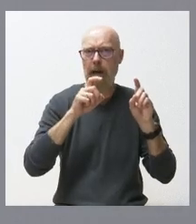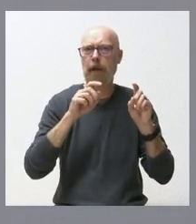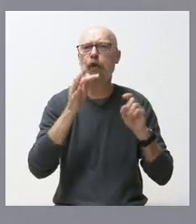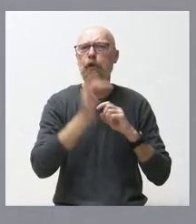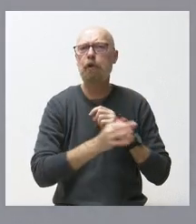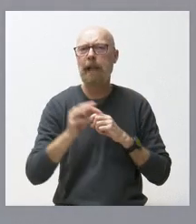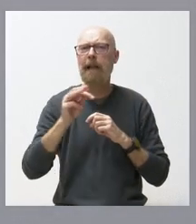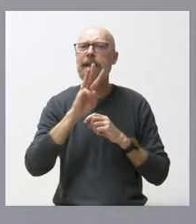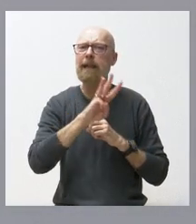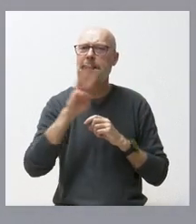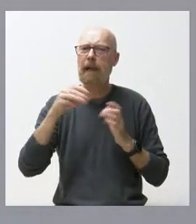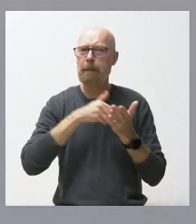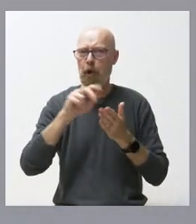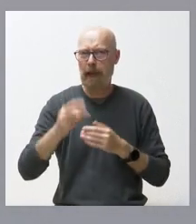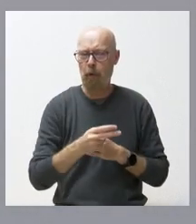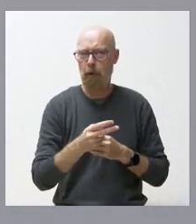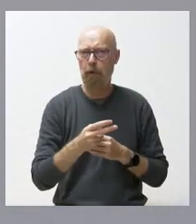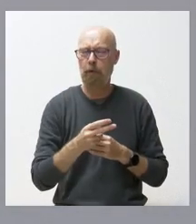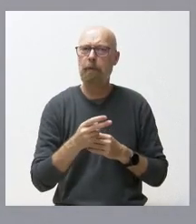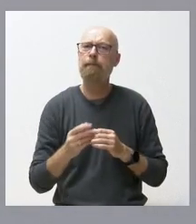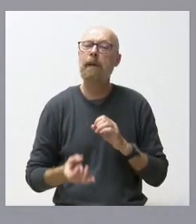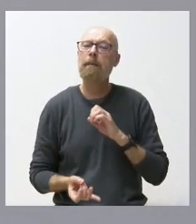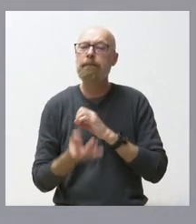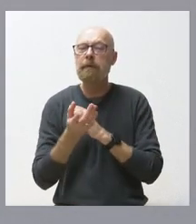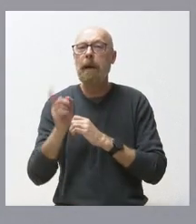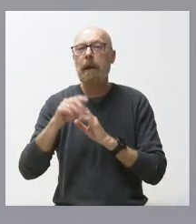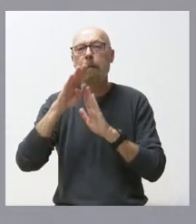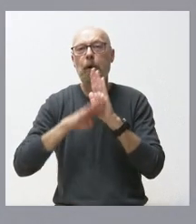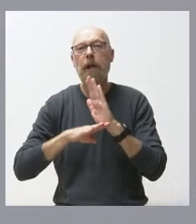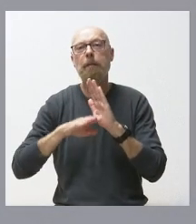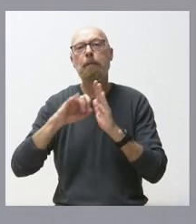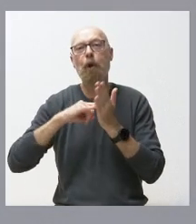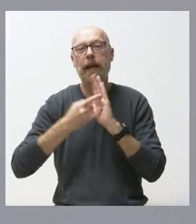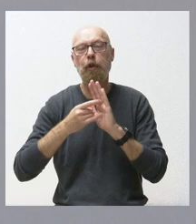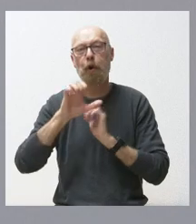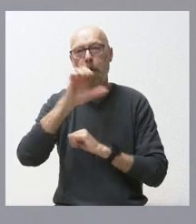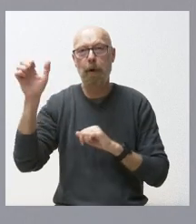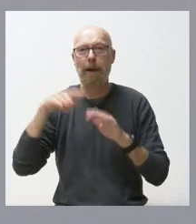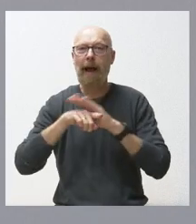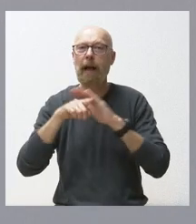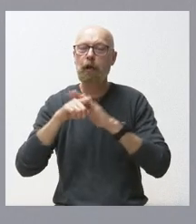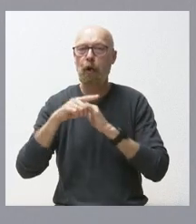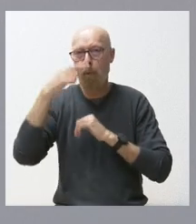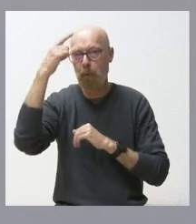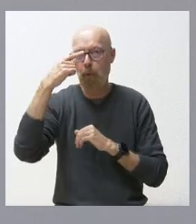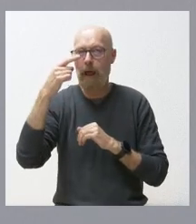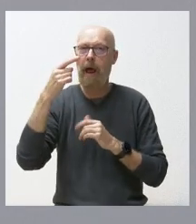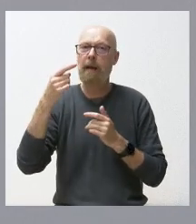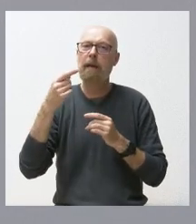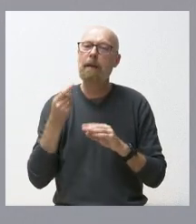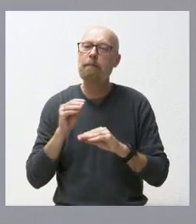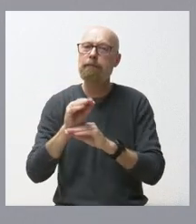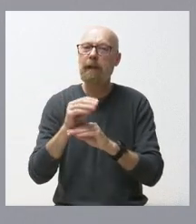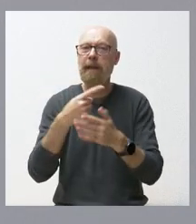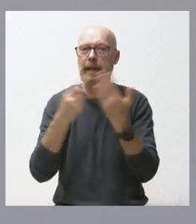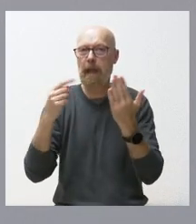de euros. Se va a desarrollar un proyecto europeo para la transformación digital en la gestión del patrimonio cultural, que va a contar con una inversión de 16 millones de euros.